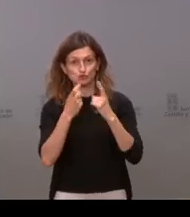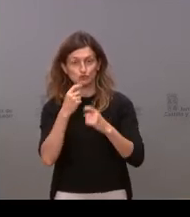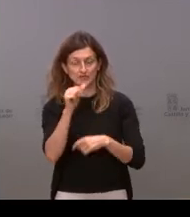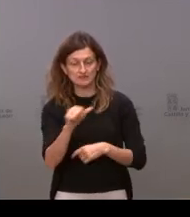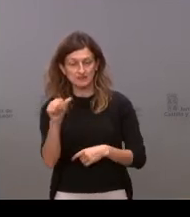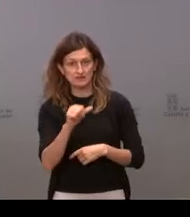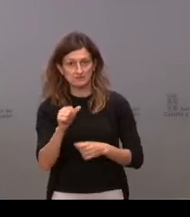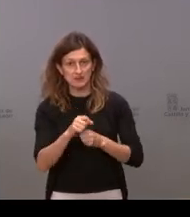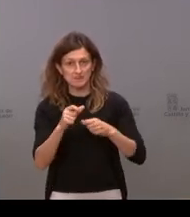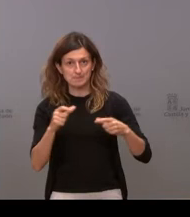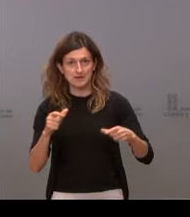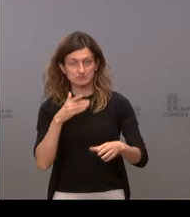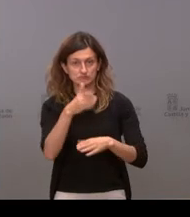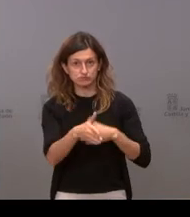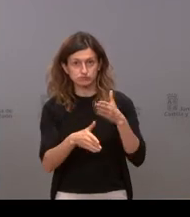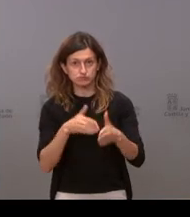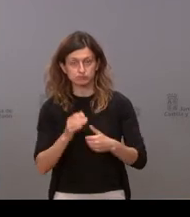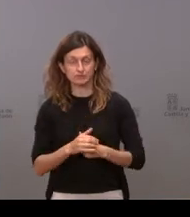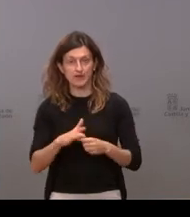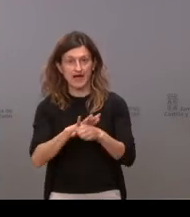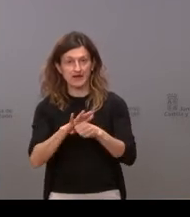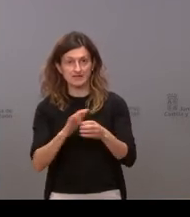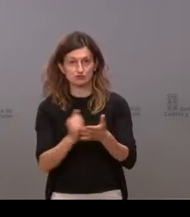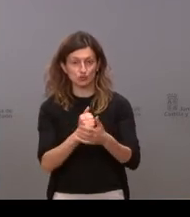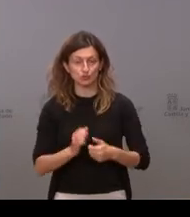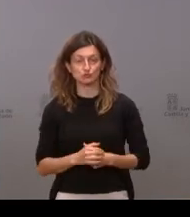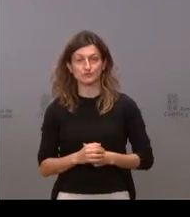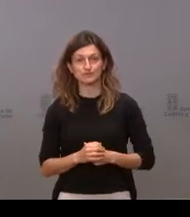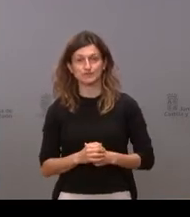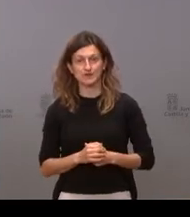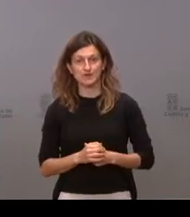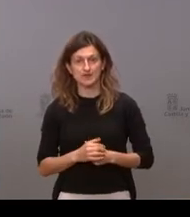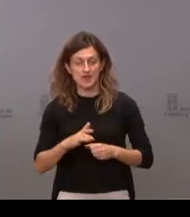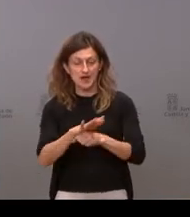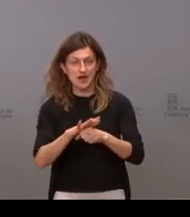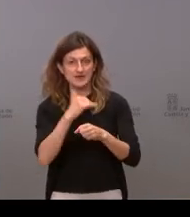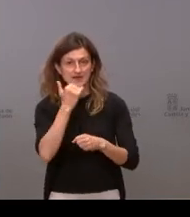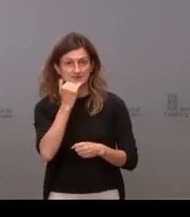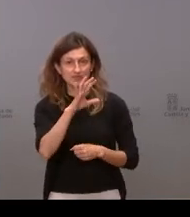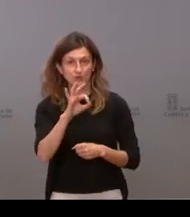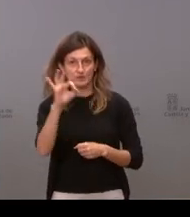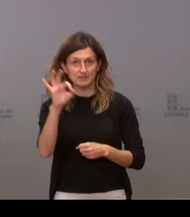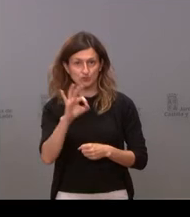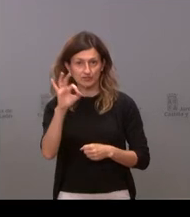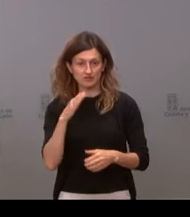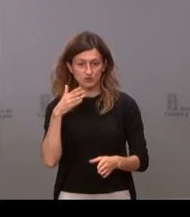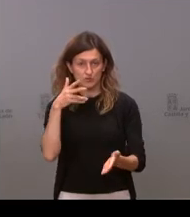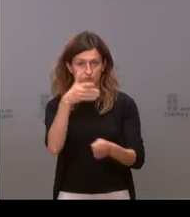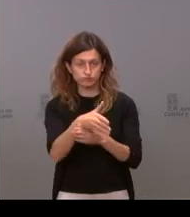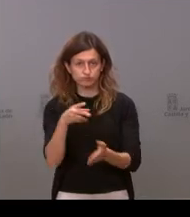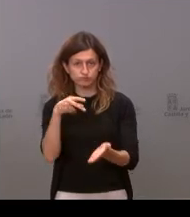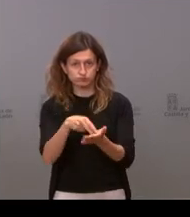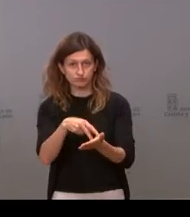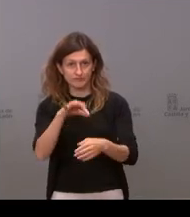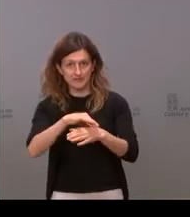a semana en todas las áreas. En estos momentos ya tenemos varias áreas que están llegando al 50% de presencialidad en las consultas de medicina